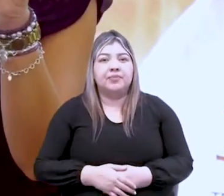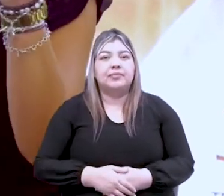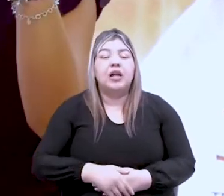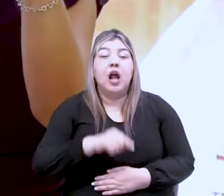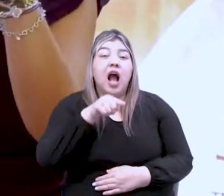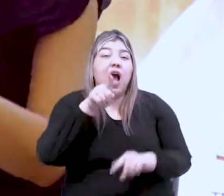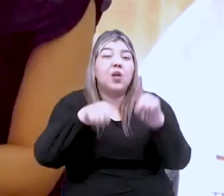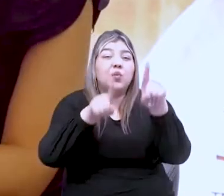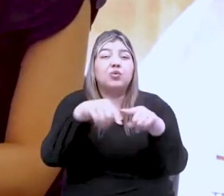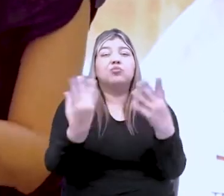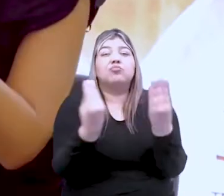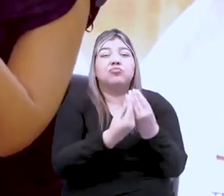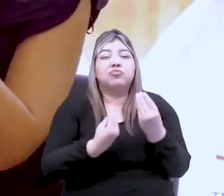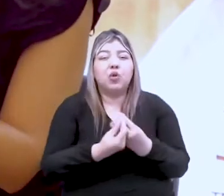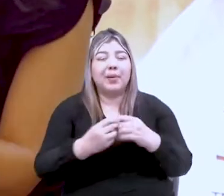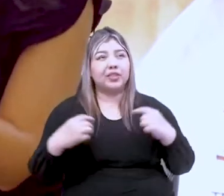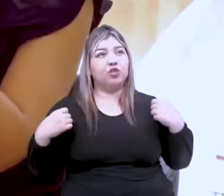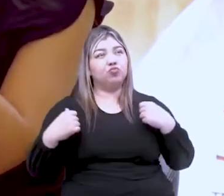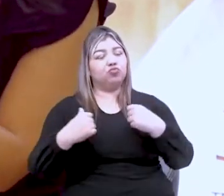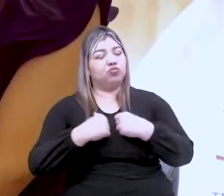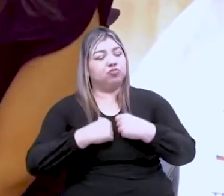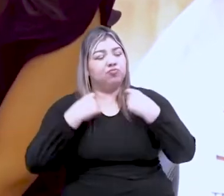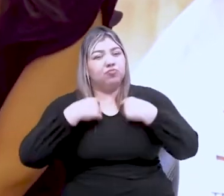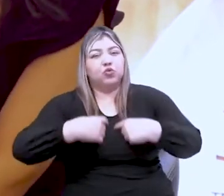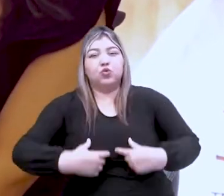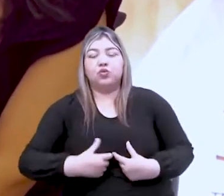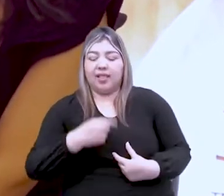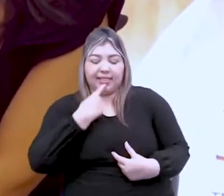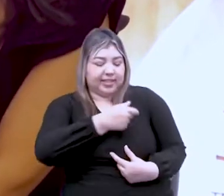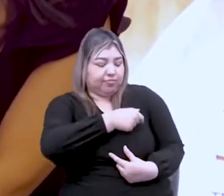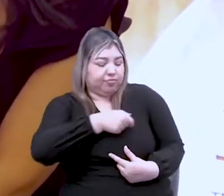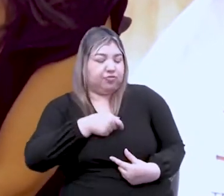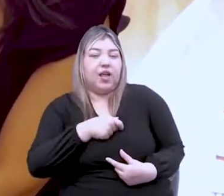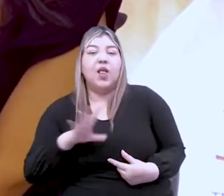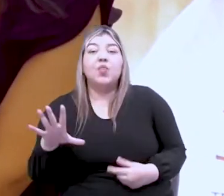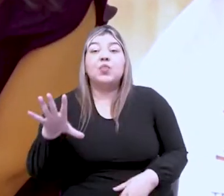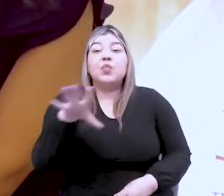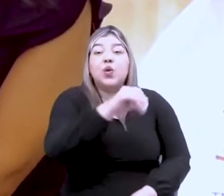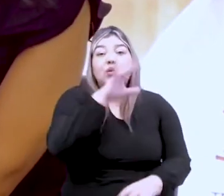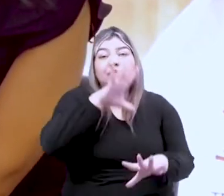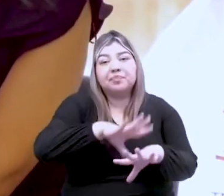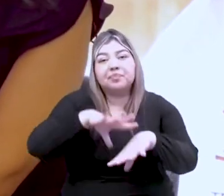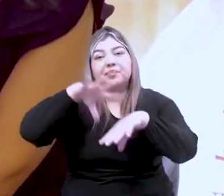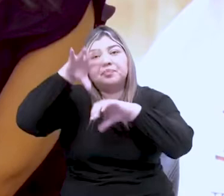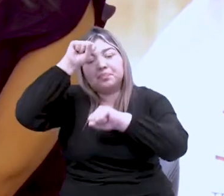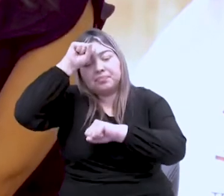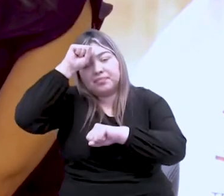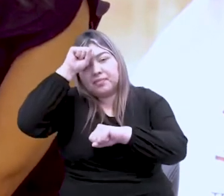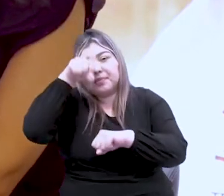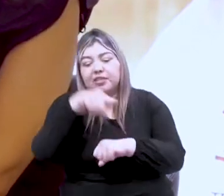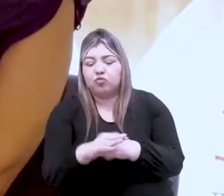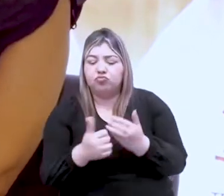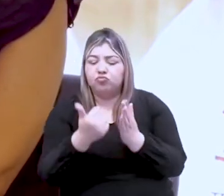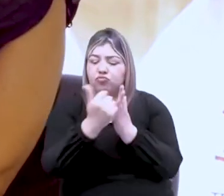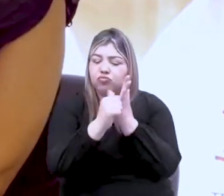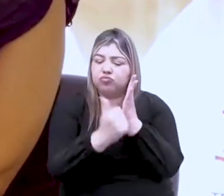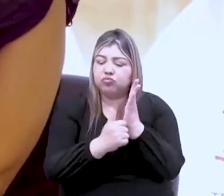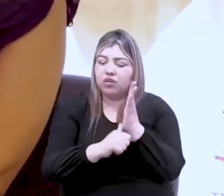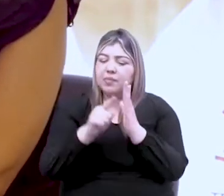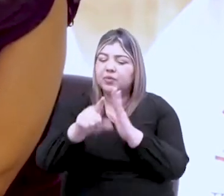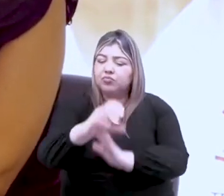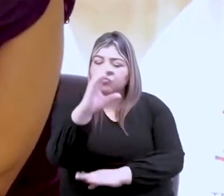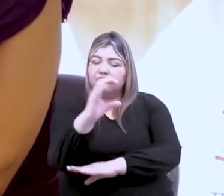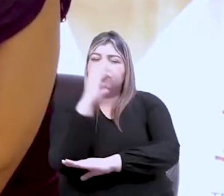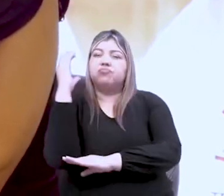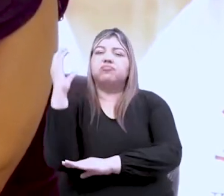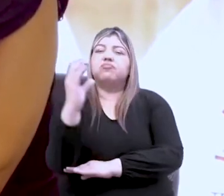compañero que tiene el chaleco de Todos Aprender, el programa tal vez que más ha recorrido las regiones de Colombia. Ellos van a acompañar